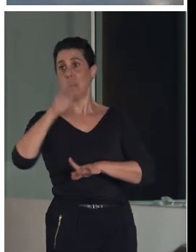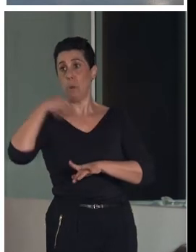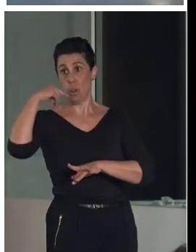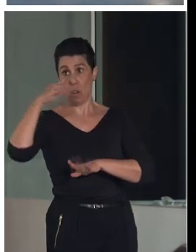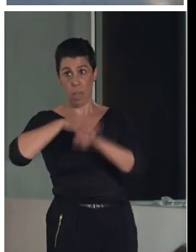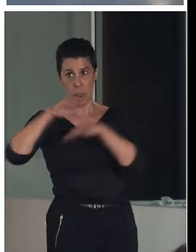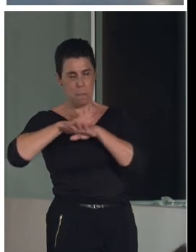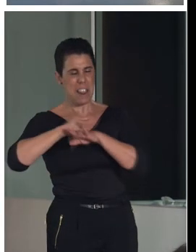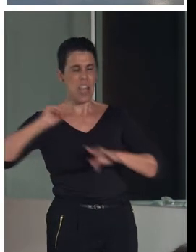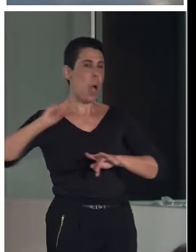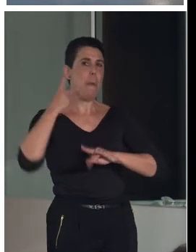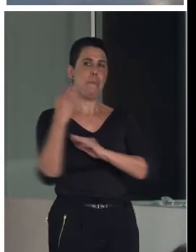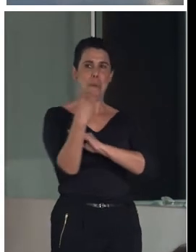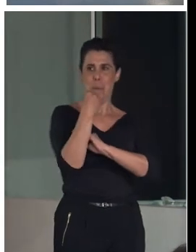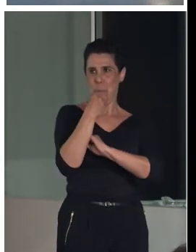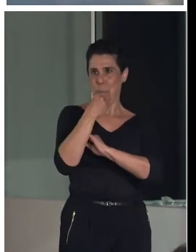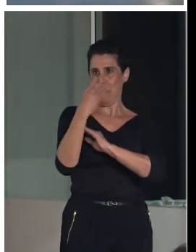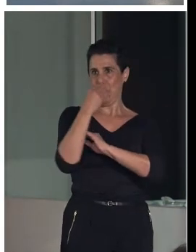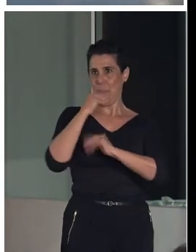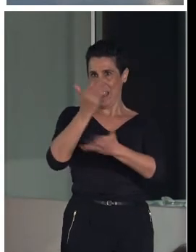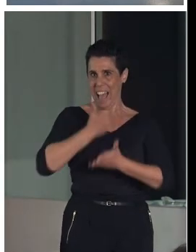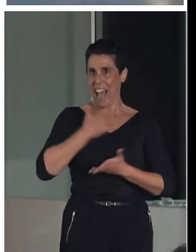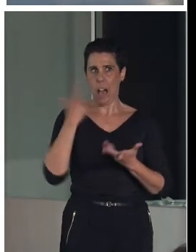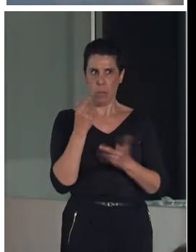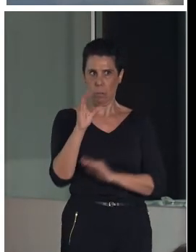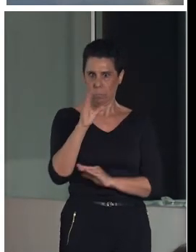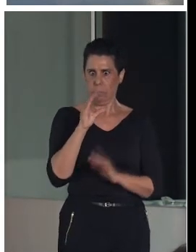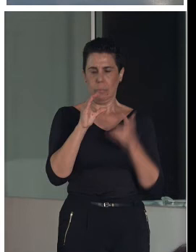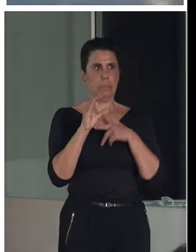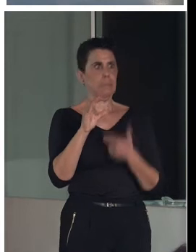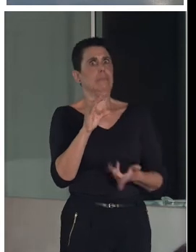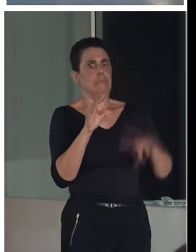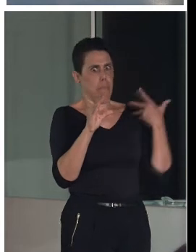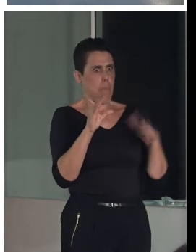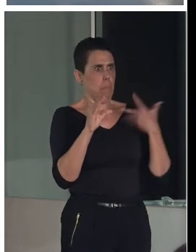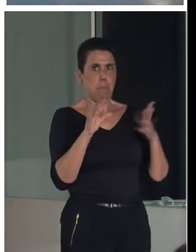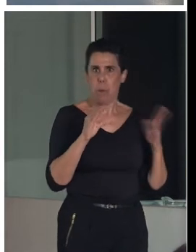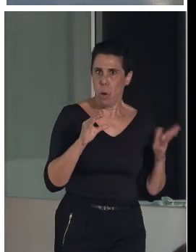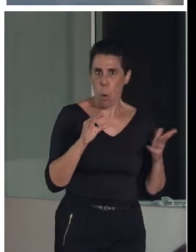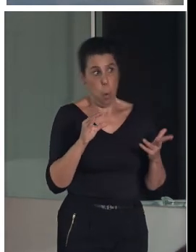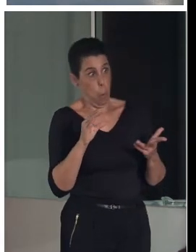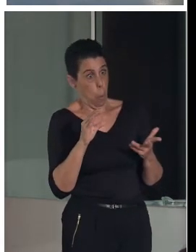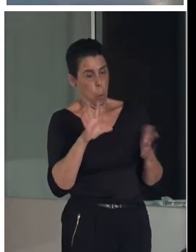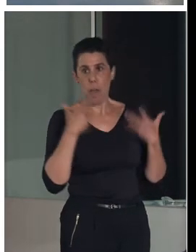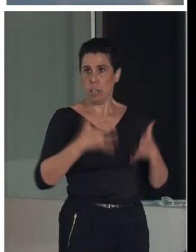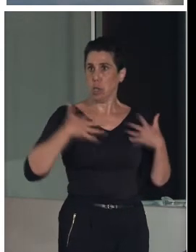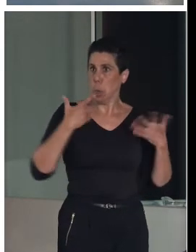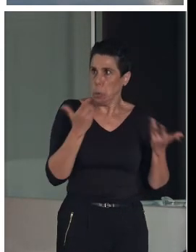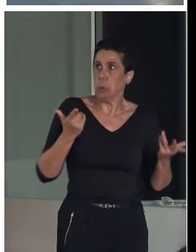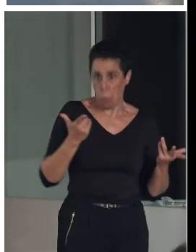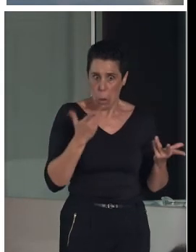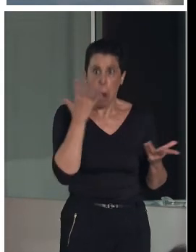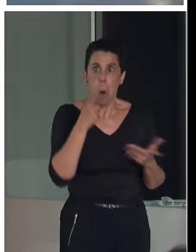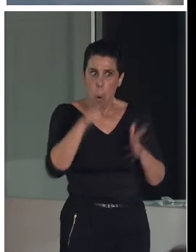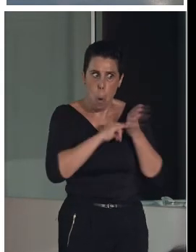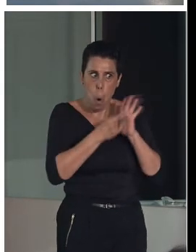ayuda para hacer este proyecto, además con una cuantía económica que nos quedamos bastante ahí, dijimos, ¡ay, les ha gustado el tema!